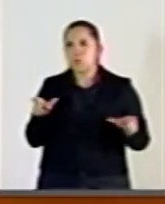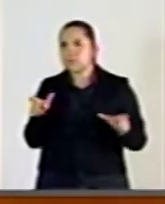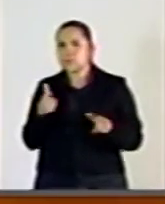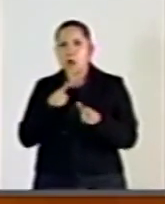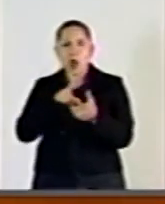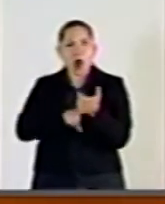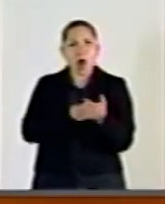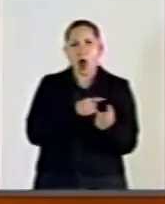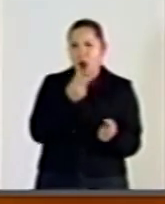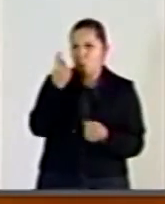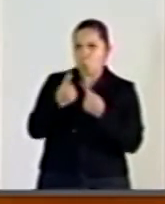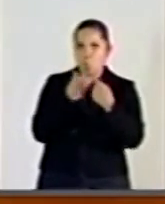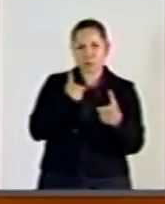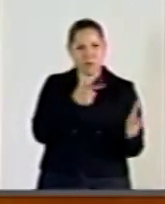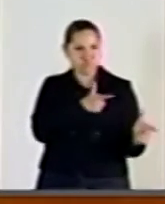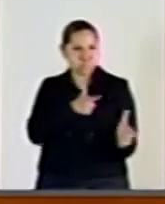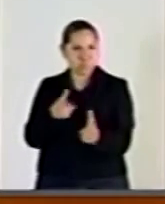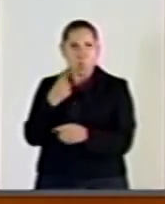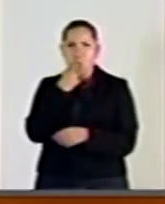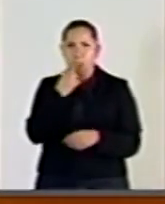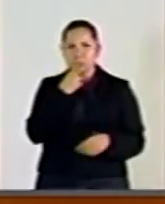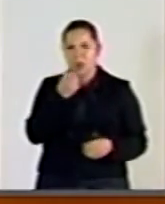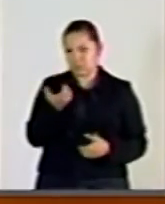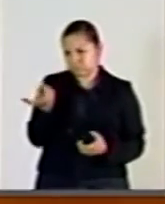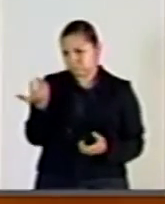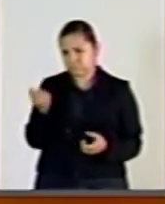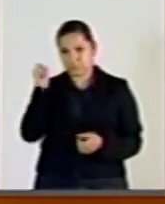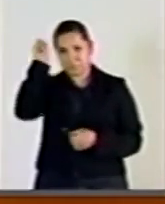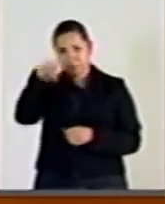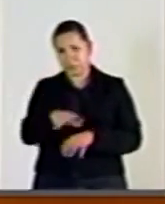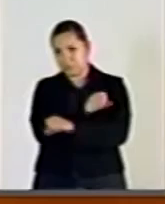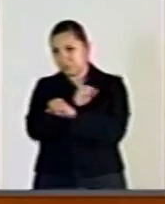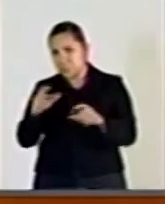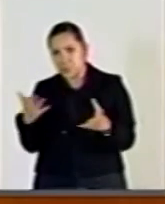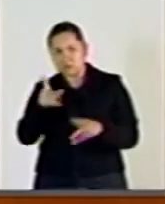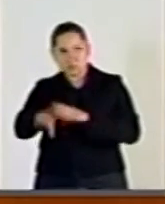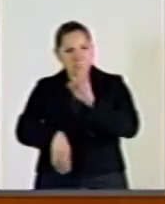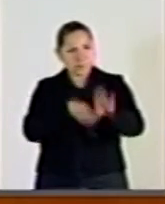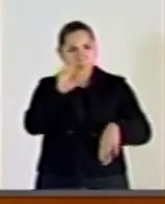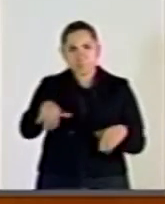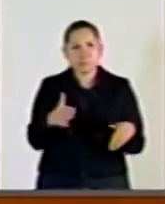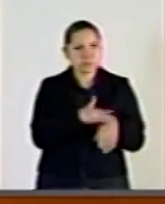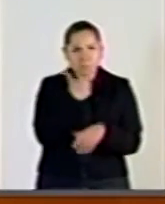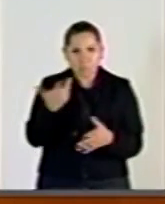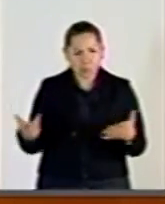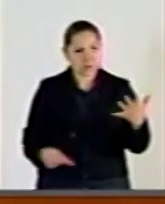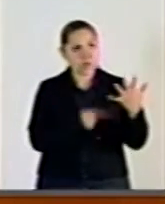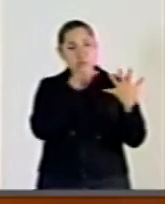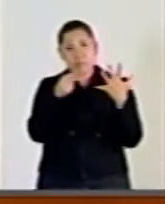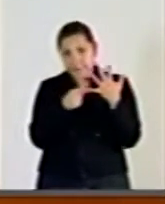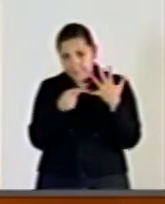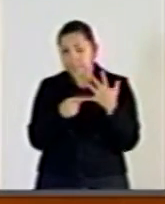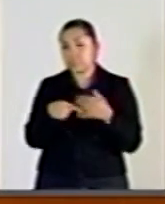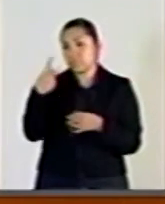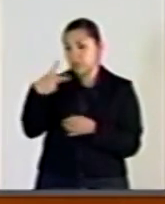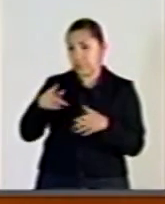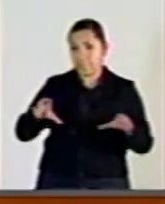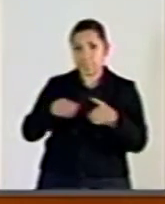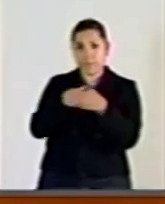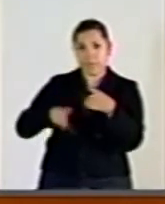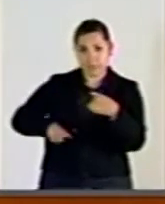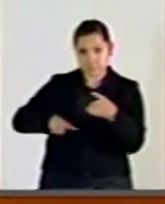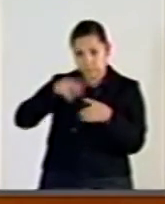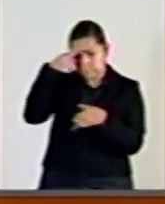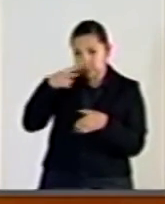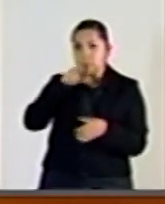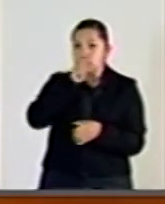letales. Quinto, en el marco de sus atribuciones y como un órgano del Estado mexicano, el Congreso de la Unión, a